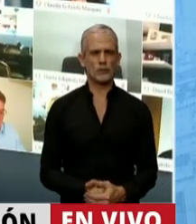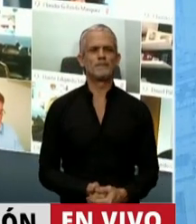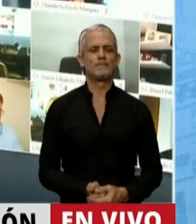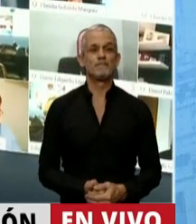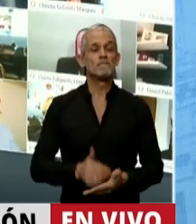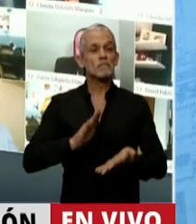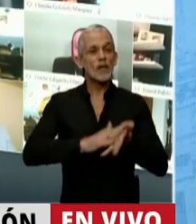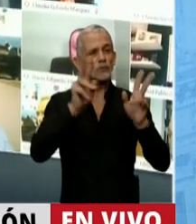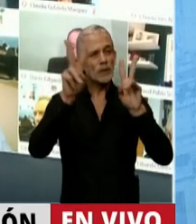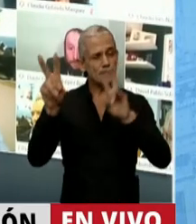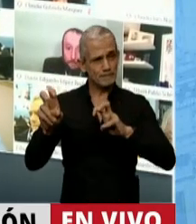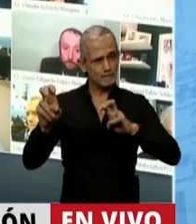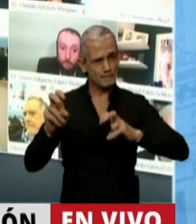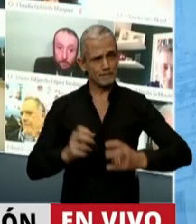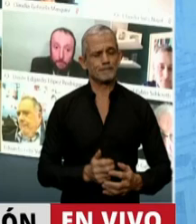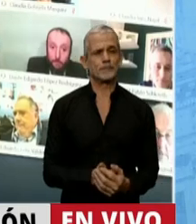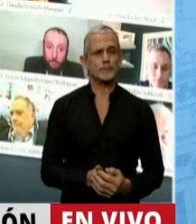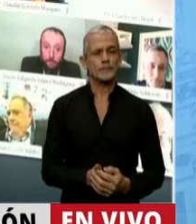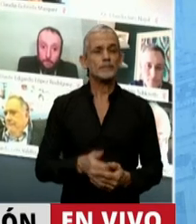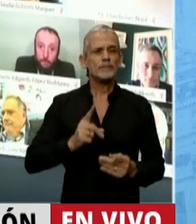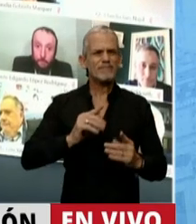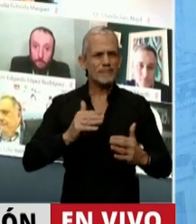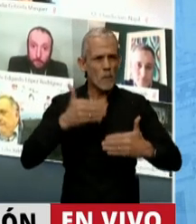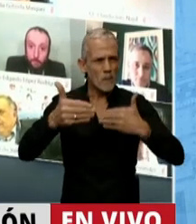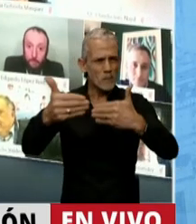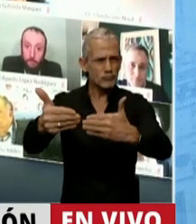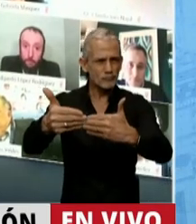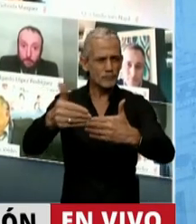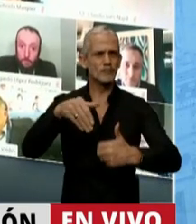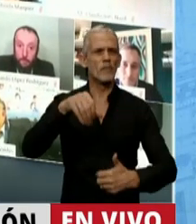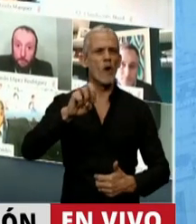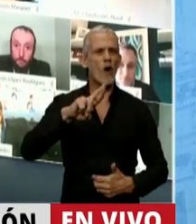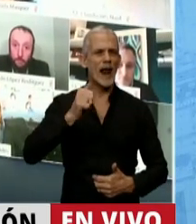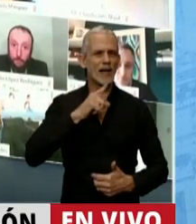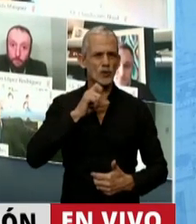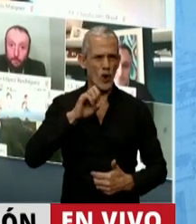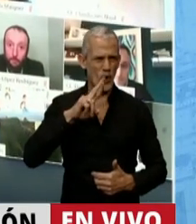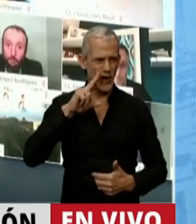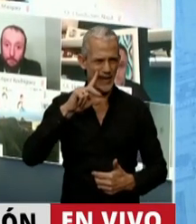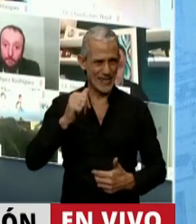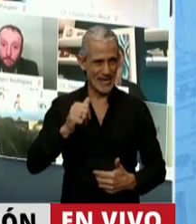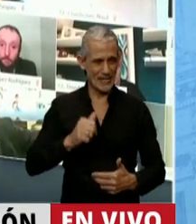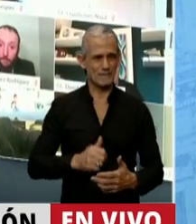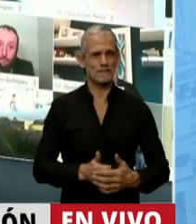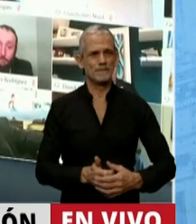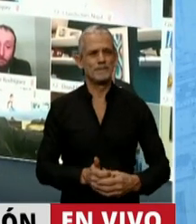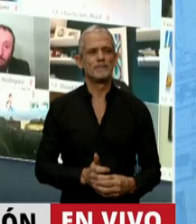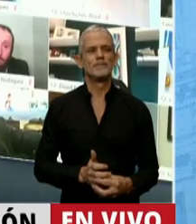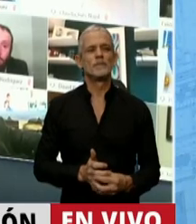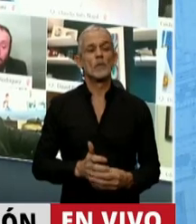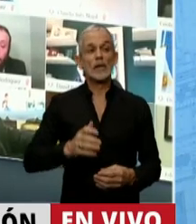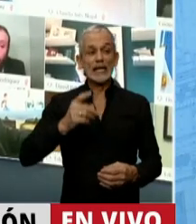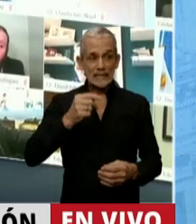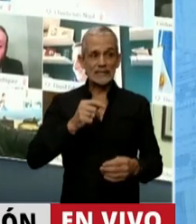Con respecto también a la moratoria, bueno, en